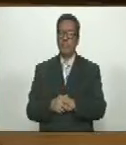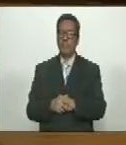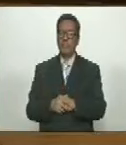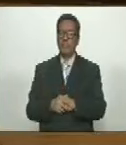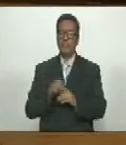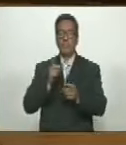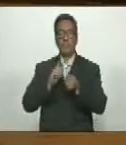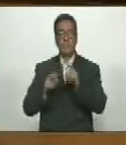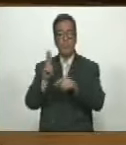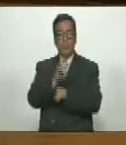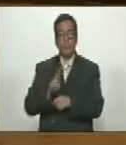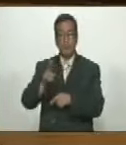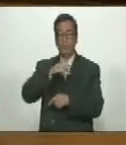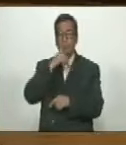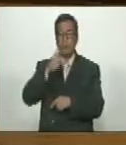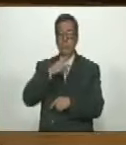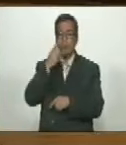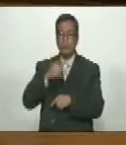hacer un uso político